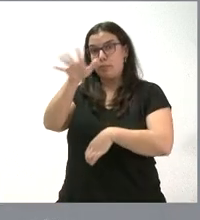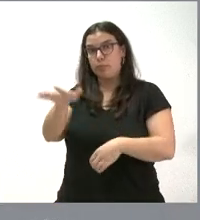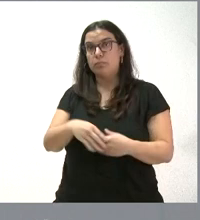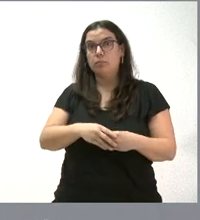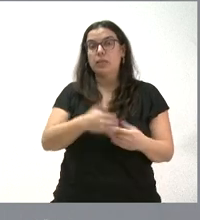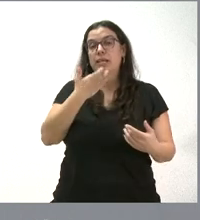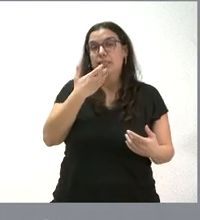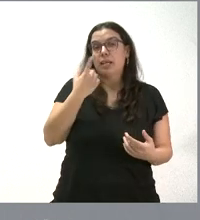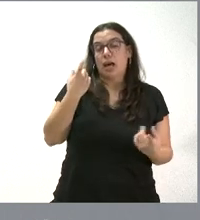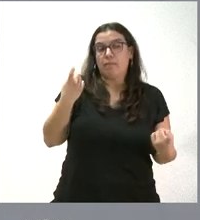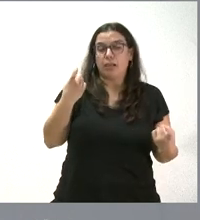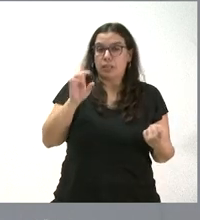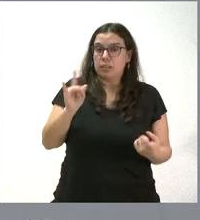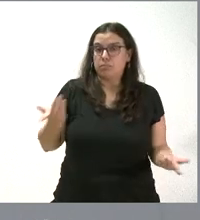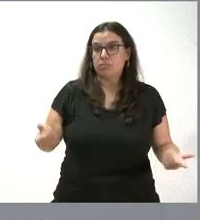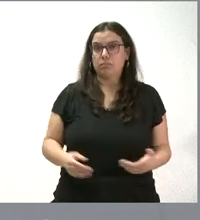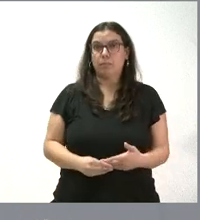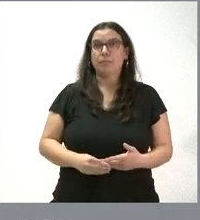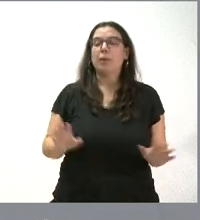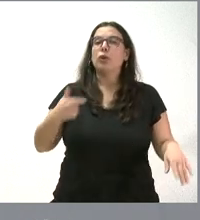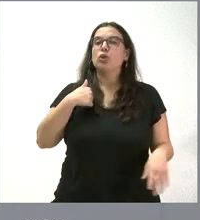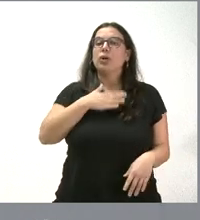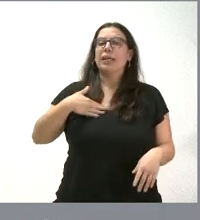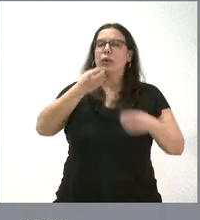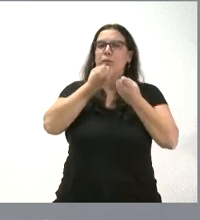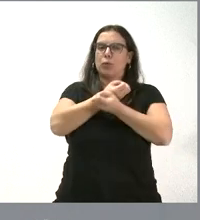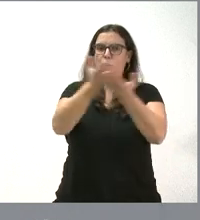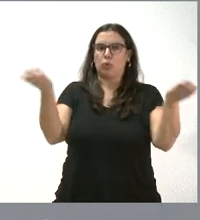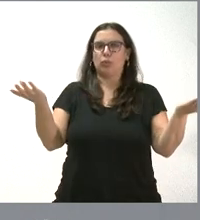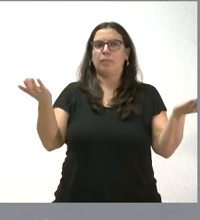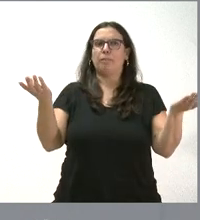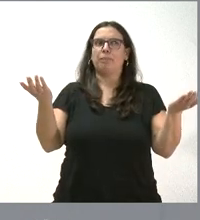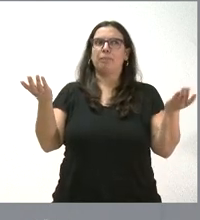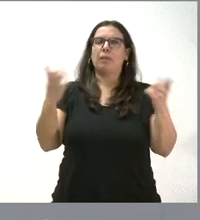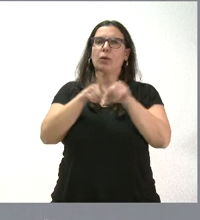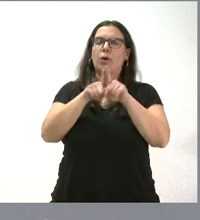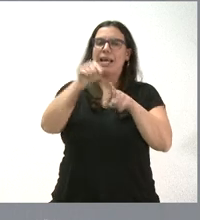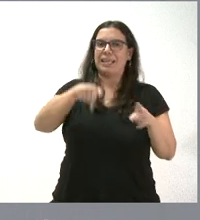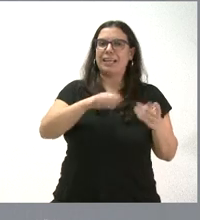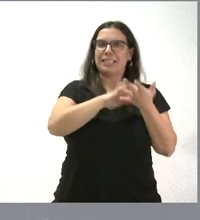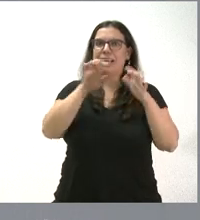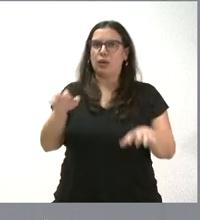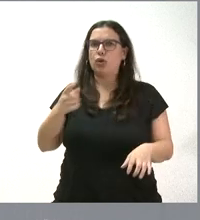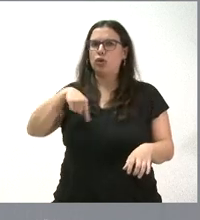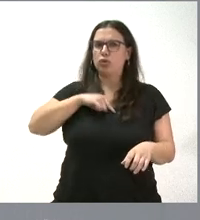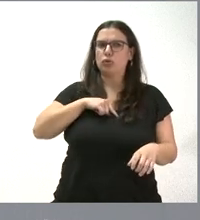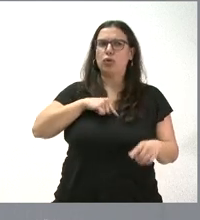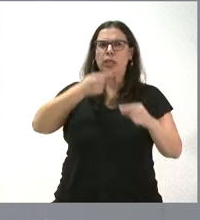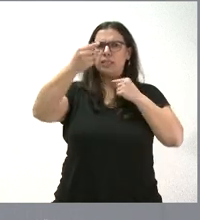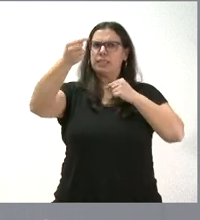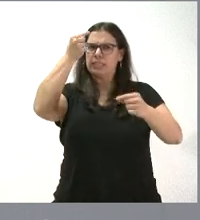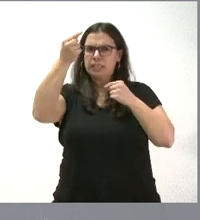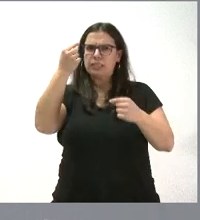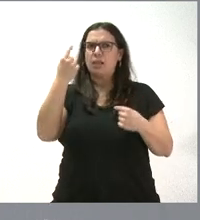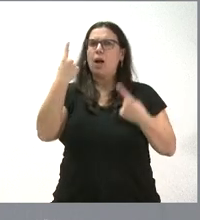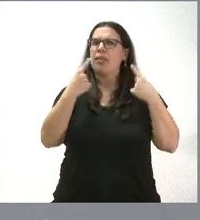Si corresponde que nos personemos, sí. Pero yo aquí quiero lanzar este mensaje, que es que en Castilla y León somos muy recursos en la materia. A veces hemos recibido críticas,